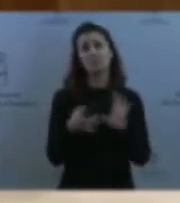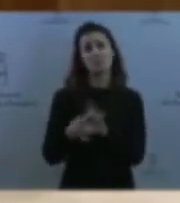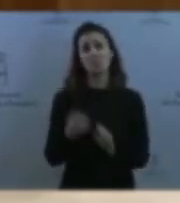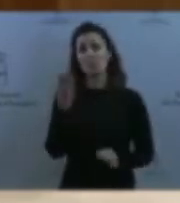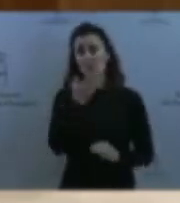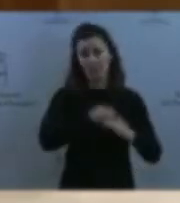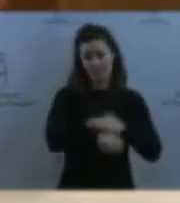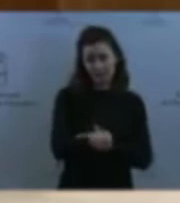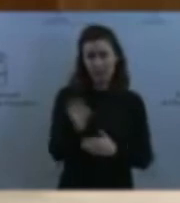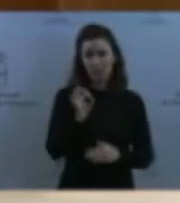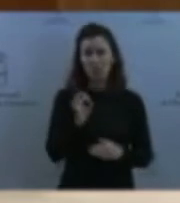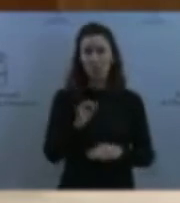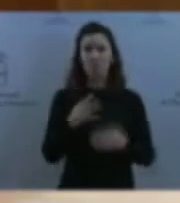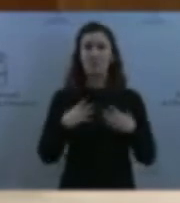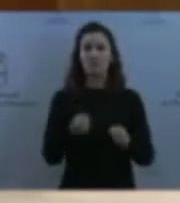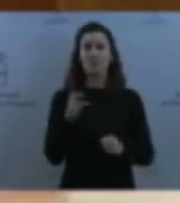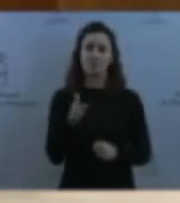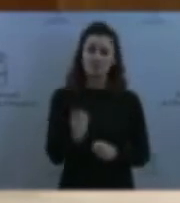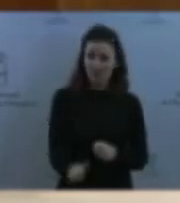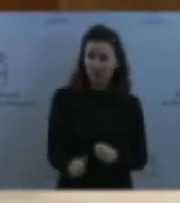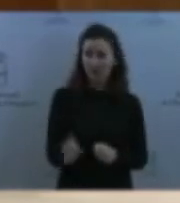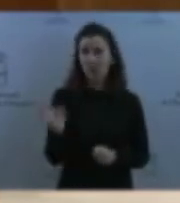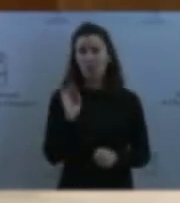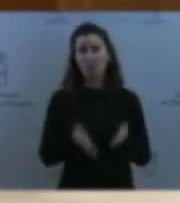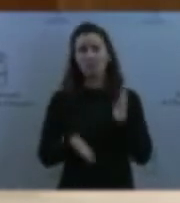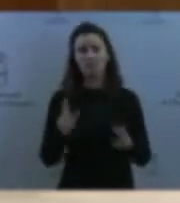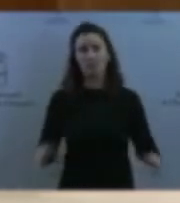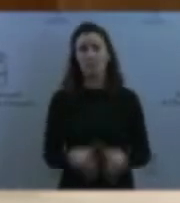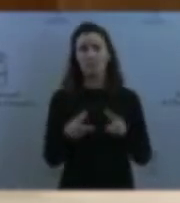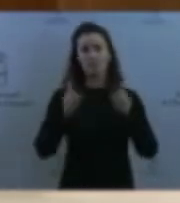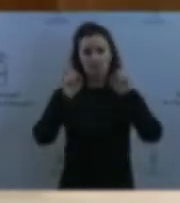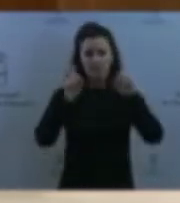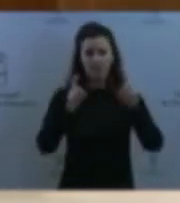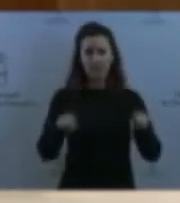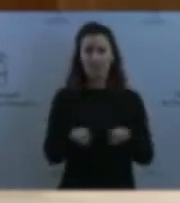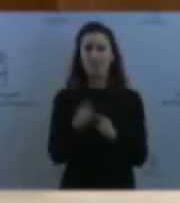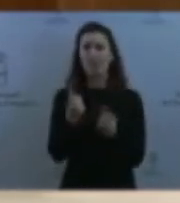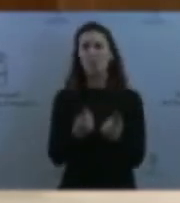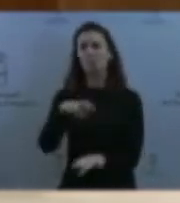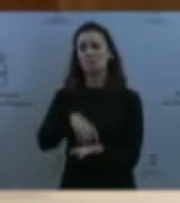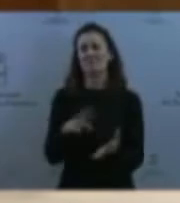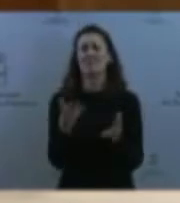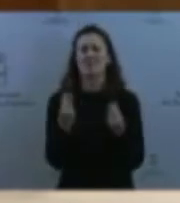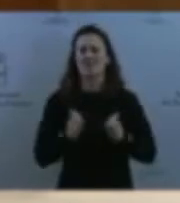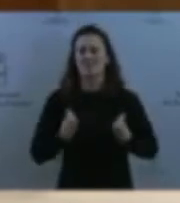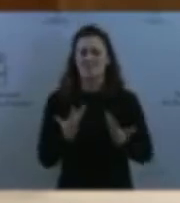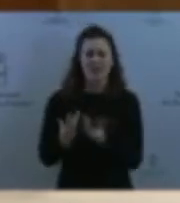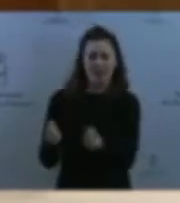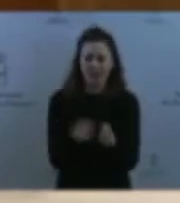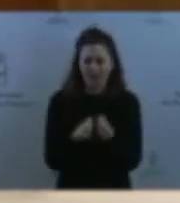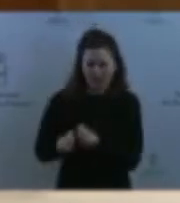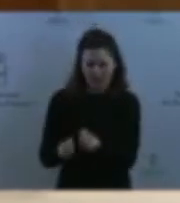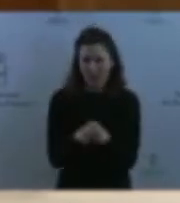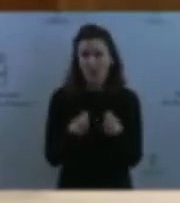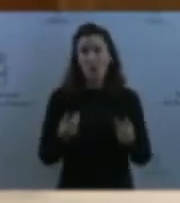con la intervención socioeducativa, con el hacinamiento en algunos centros, la falta de ropa o calzado de transporte, incluso la